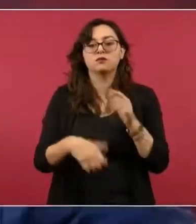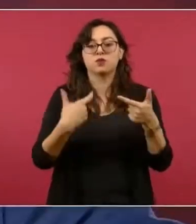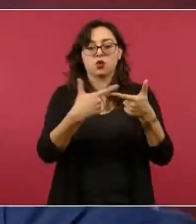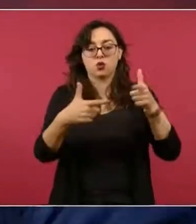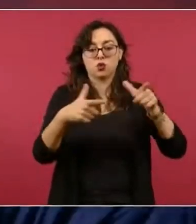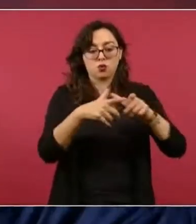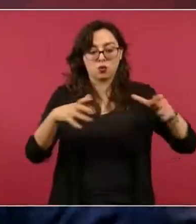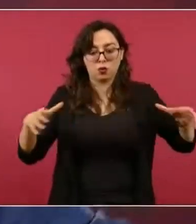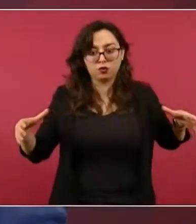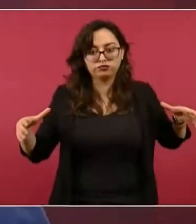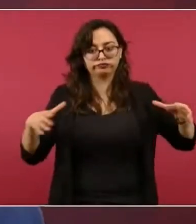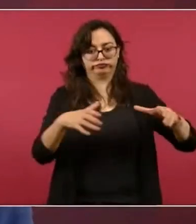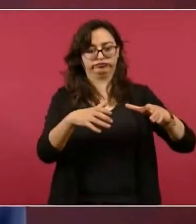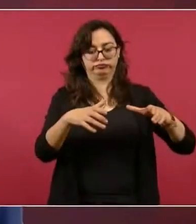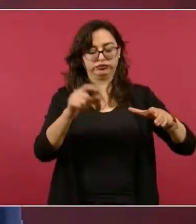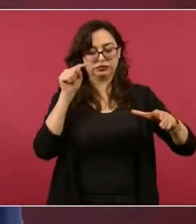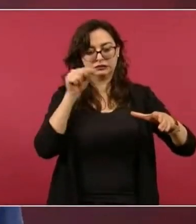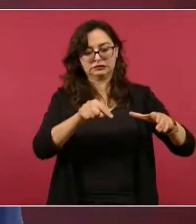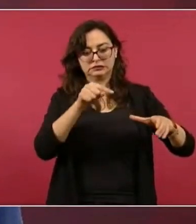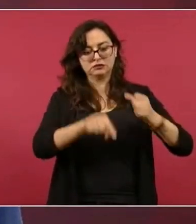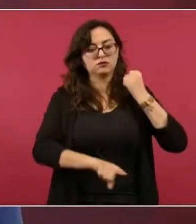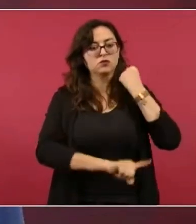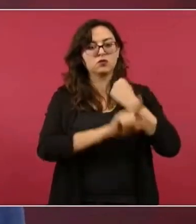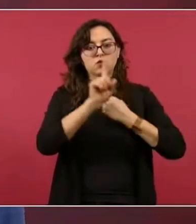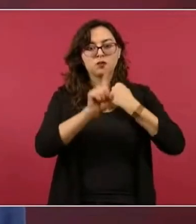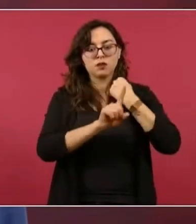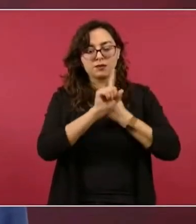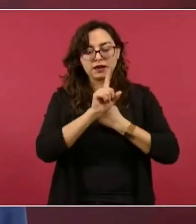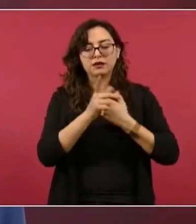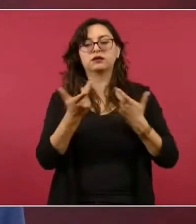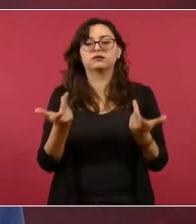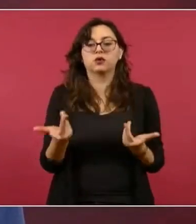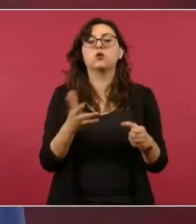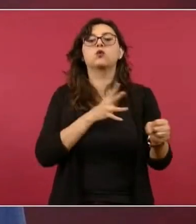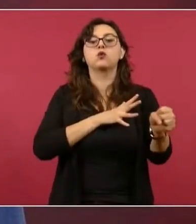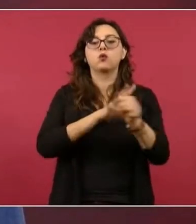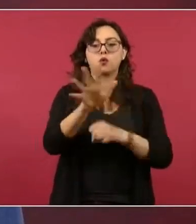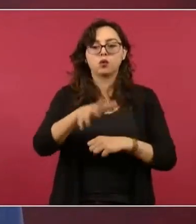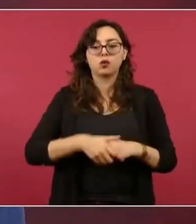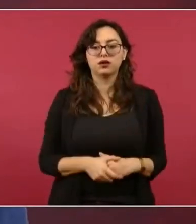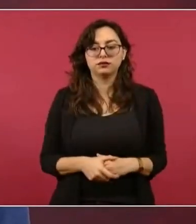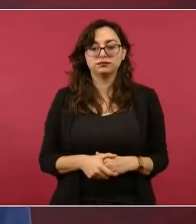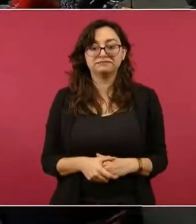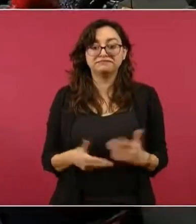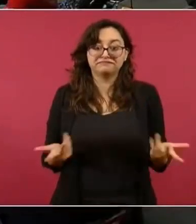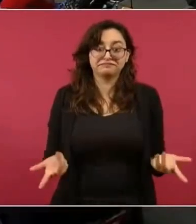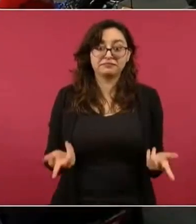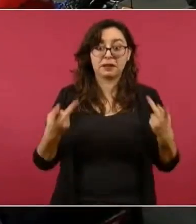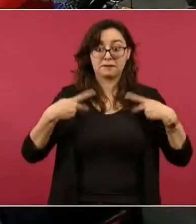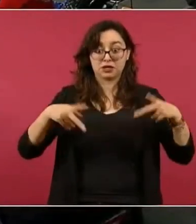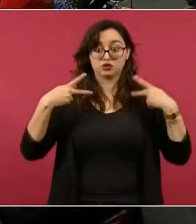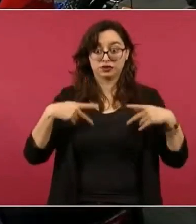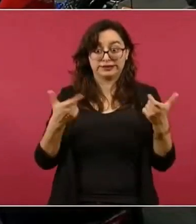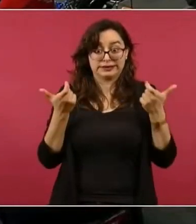estamos buscando fortalecer la economía popular.